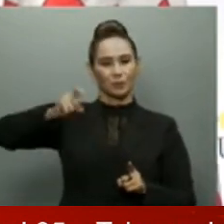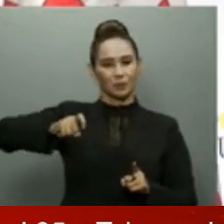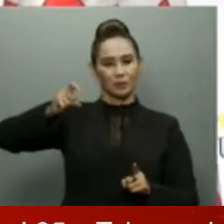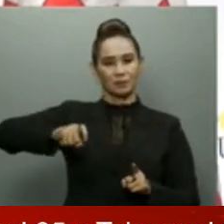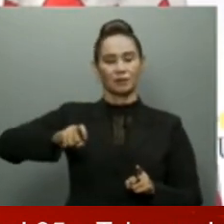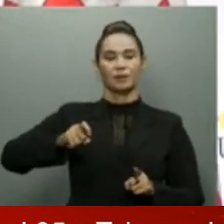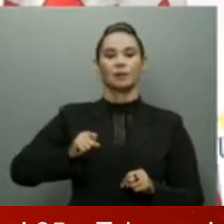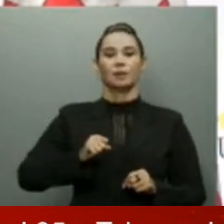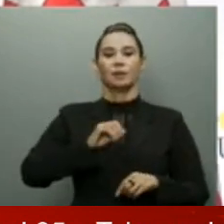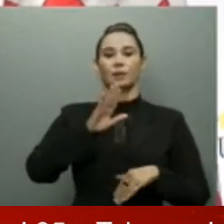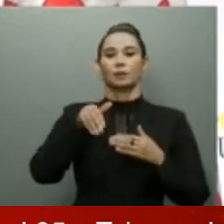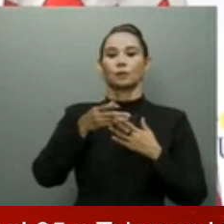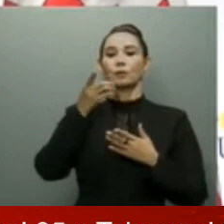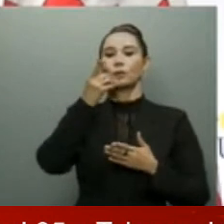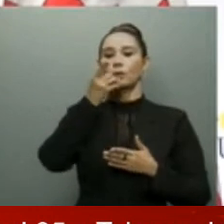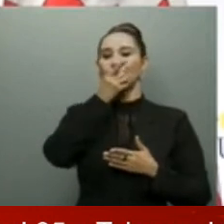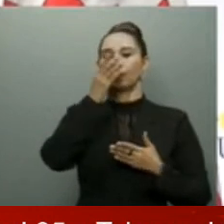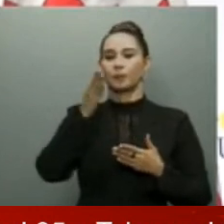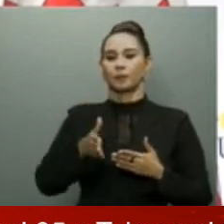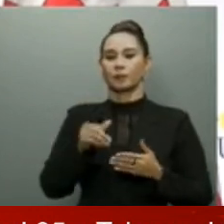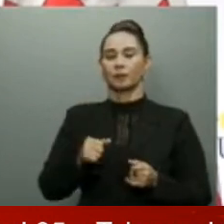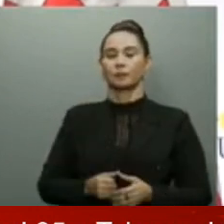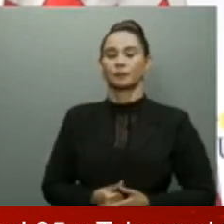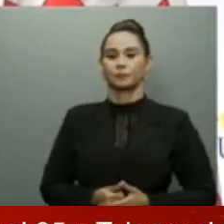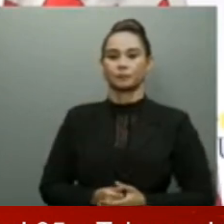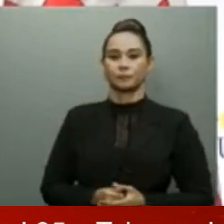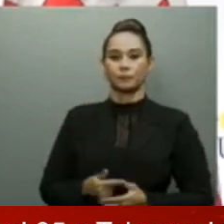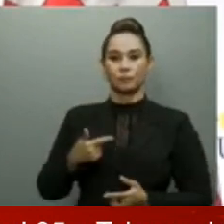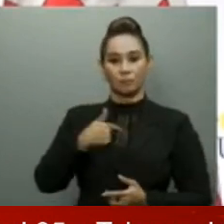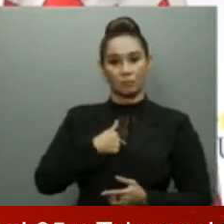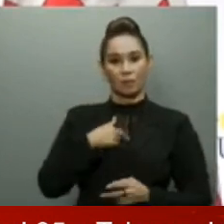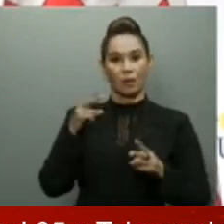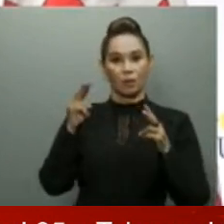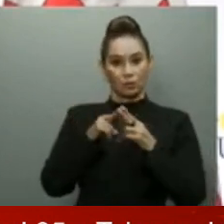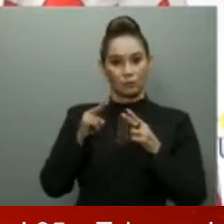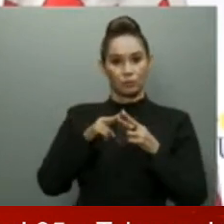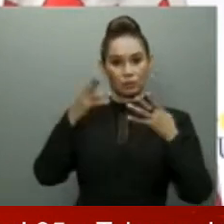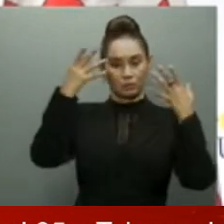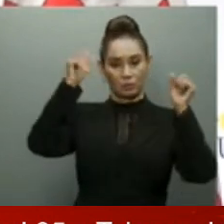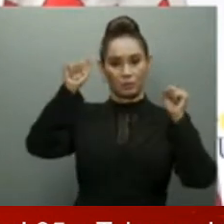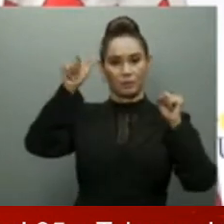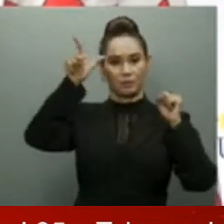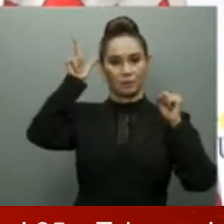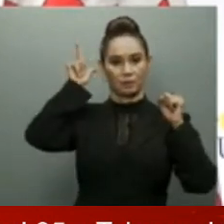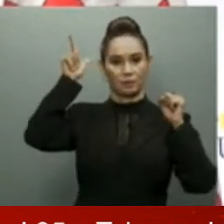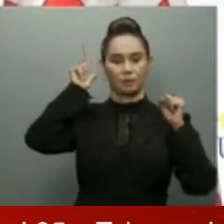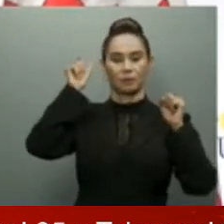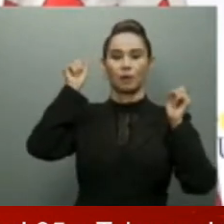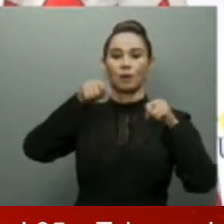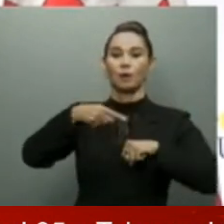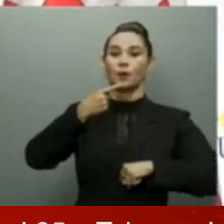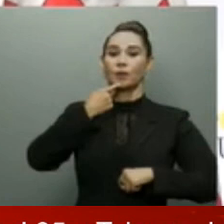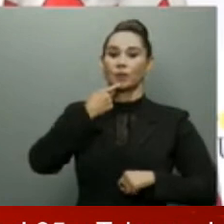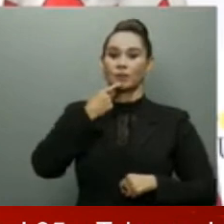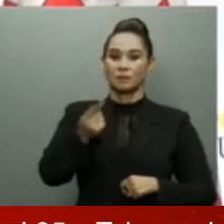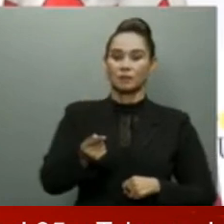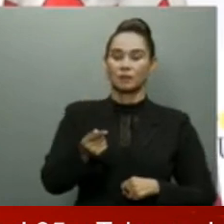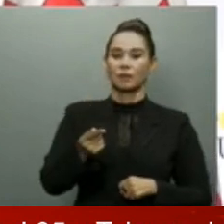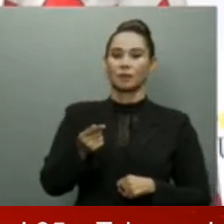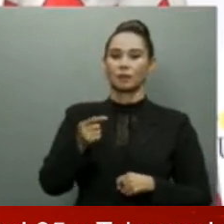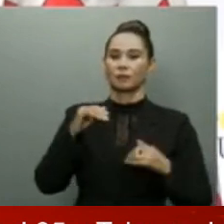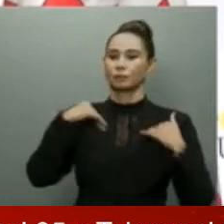de los dominicanos. Yo conozco muy bien al presidente Luis Avilader puedo garantizar que no se cansará